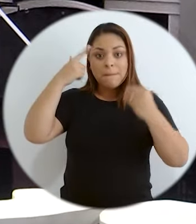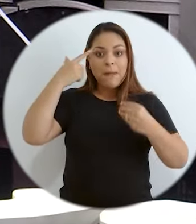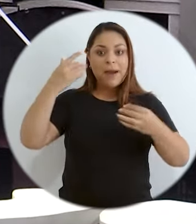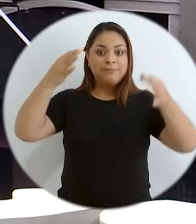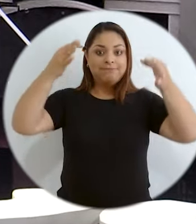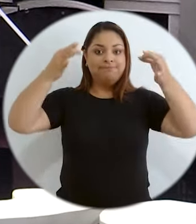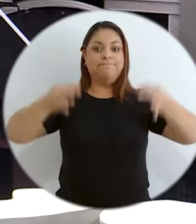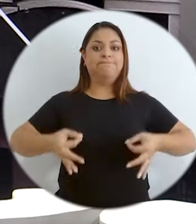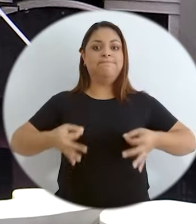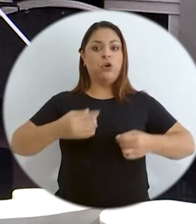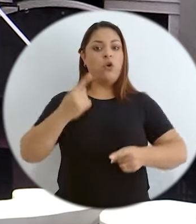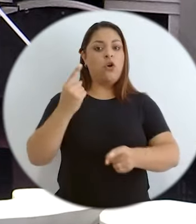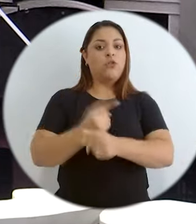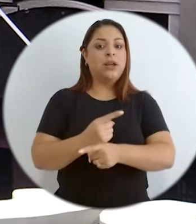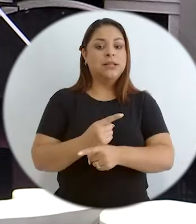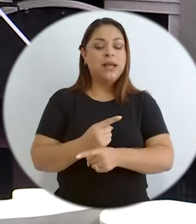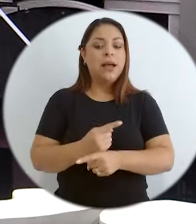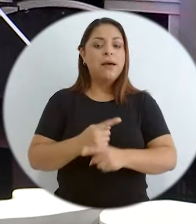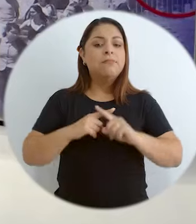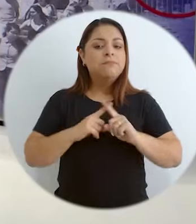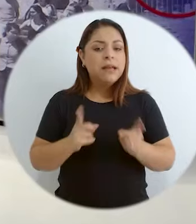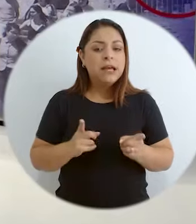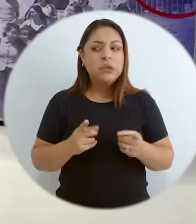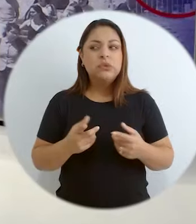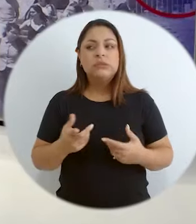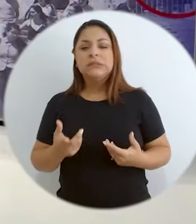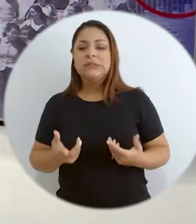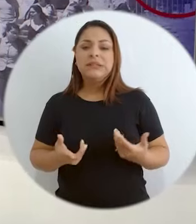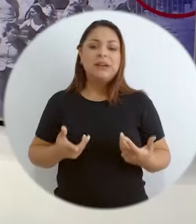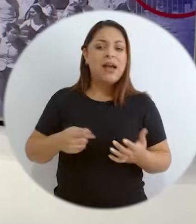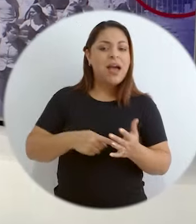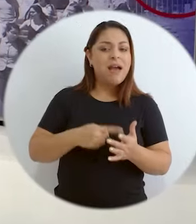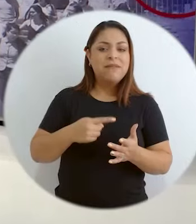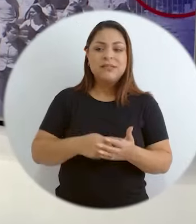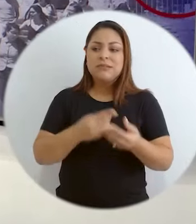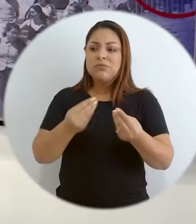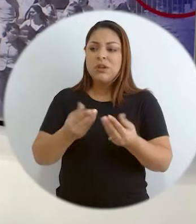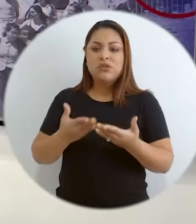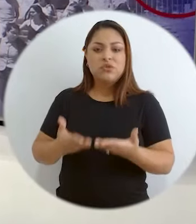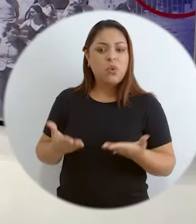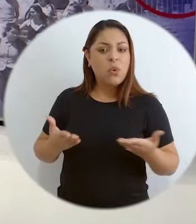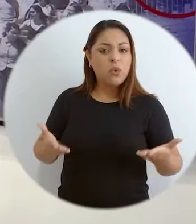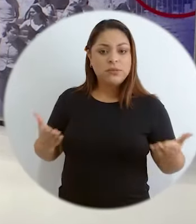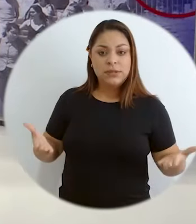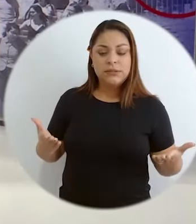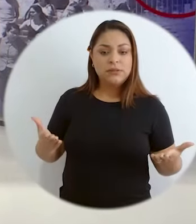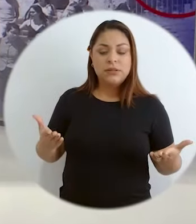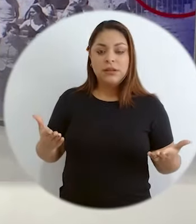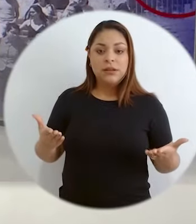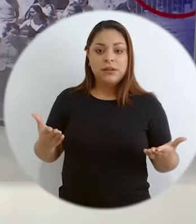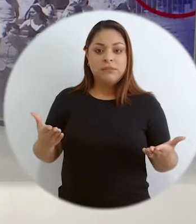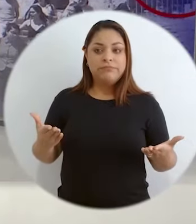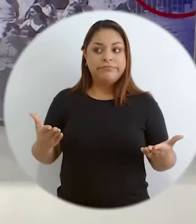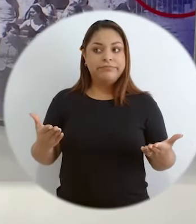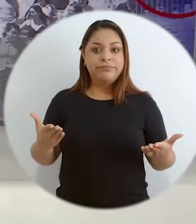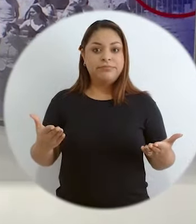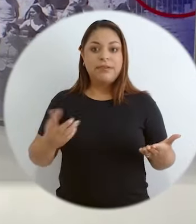es decir, tenemos la información para tomar las decisiones adecuadas, porque hay muchos elementos en esos discursos